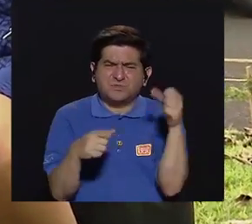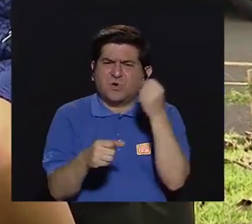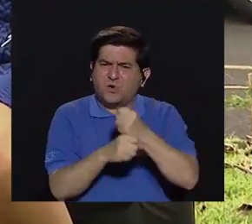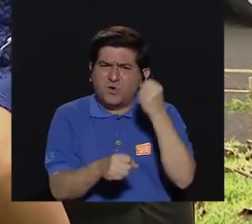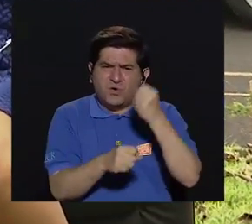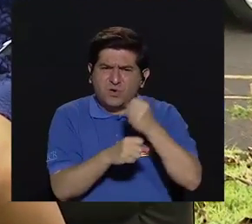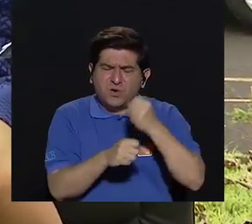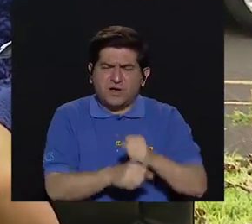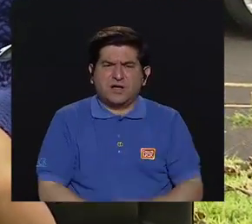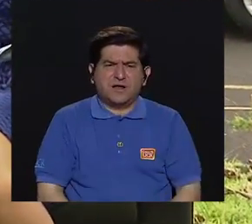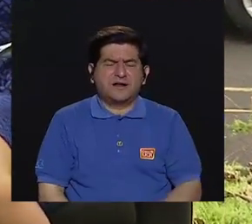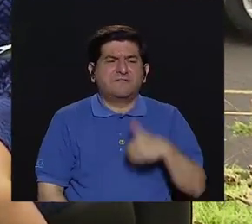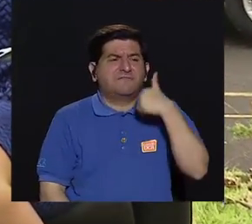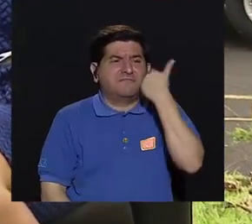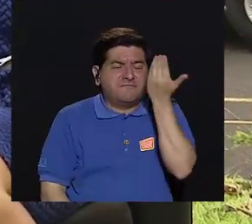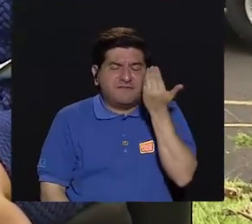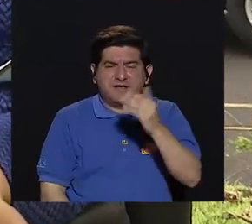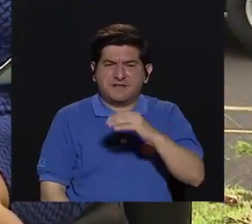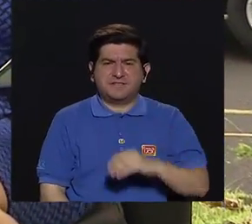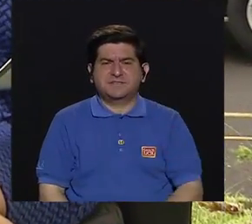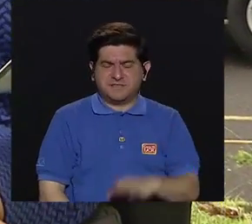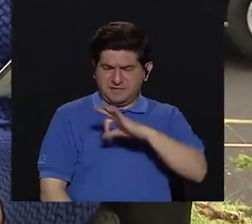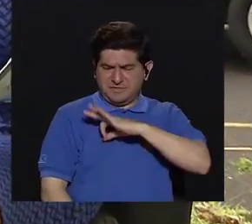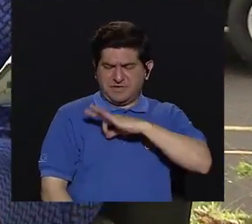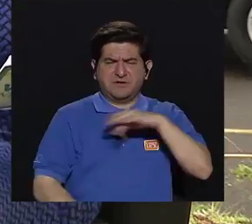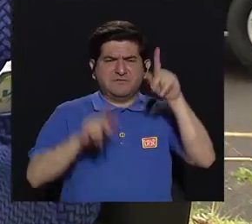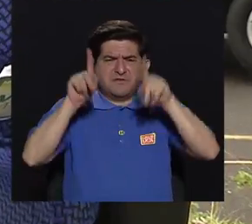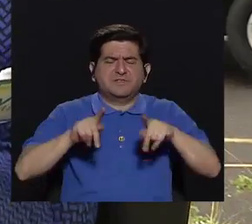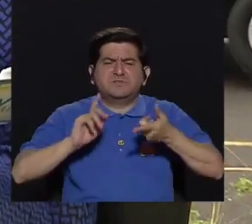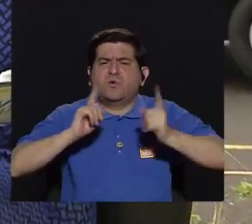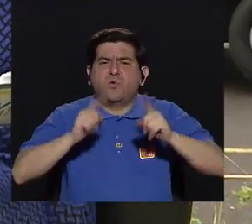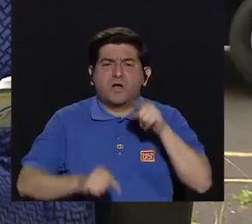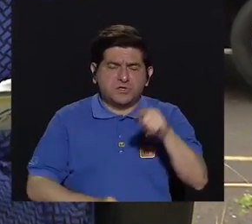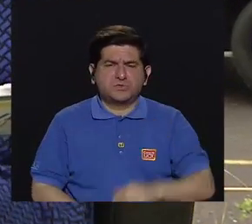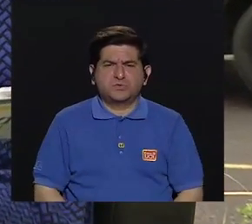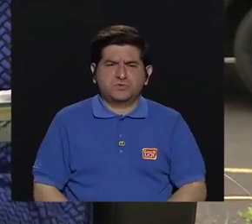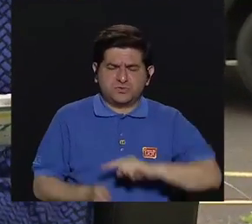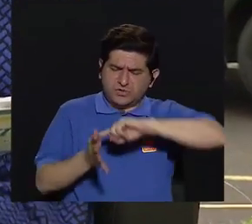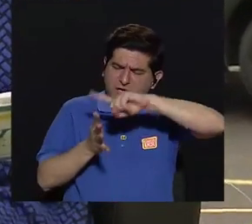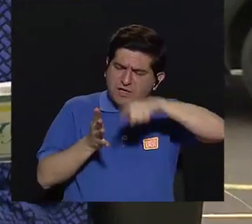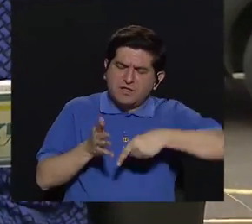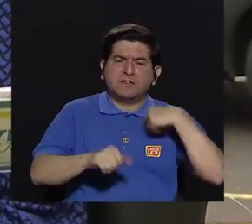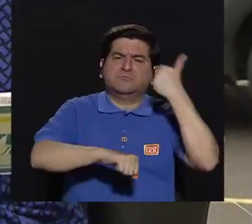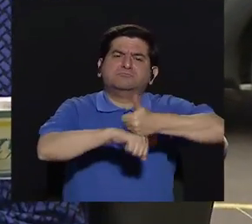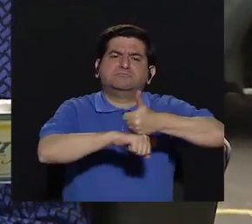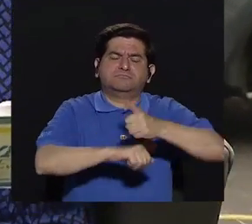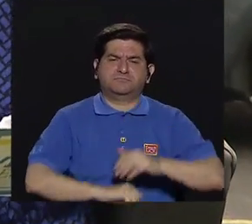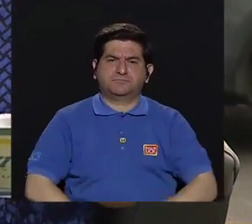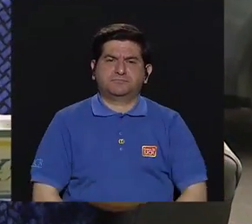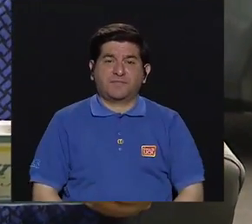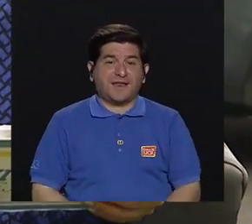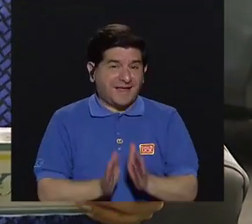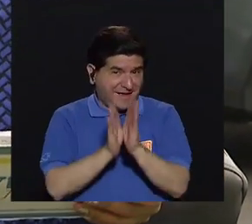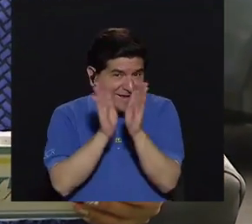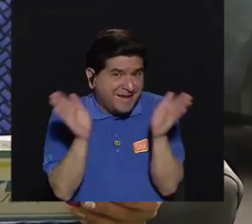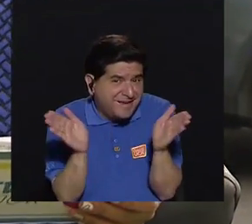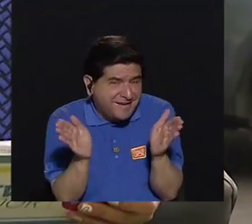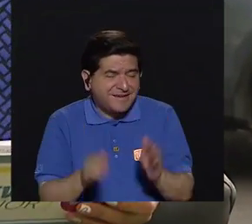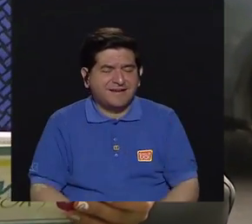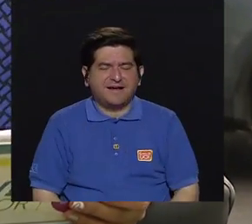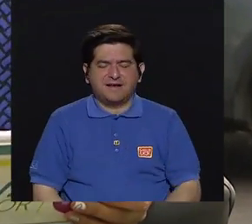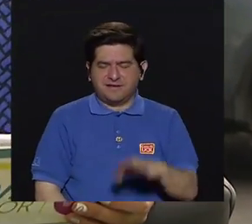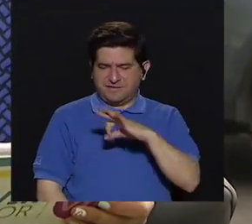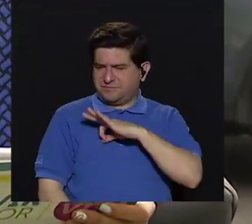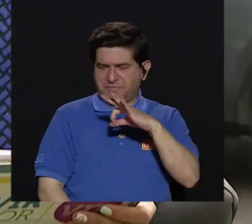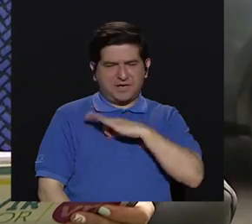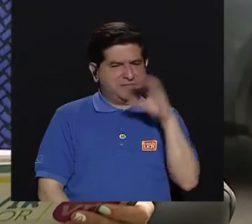lugares de trabajo para facilitar el bienestar de las personas? Si usted tuviera que enumerarlas. Bueno, en general lo